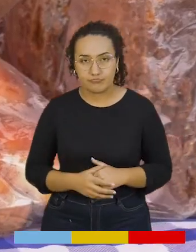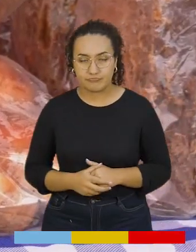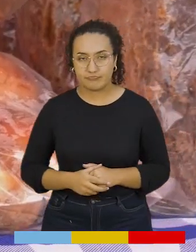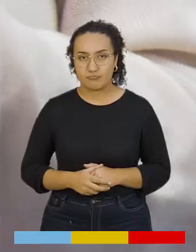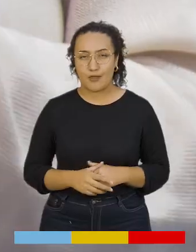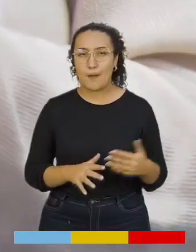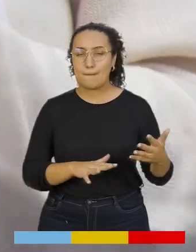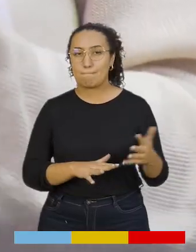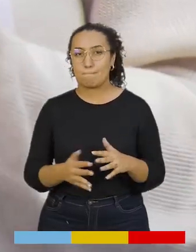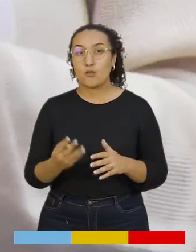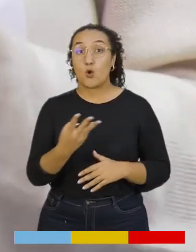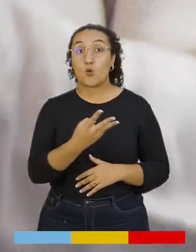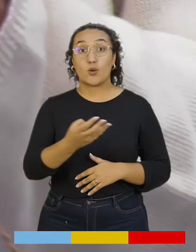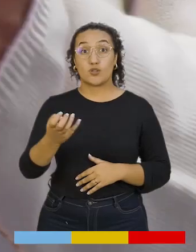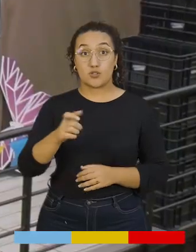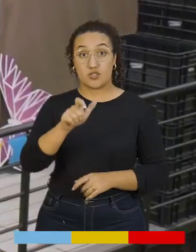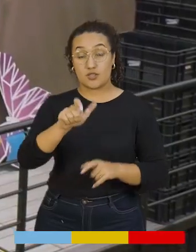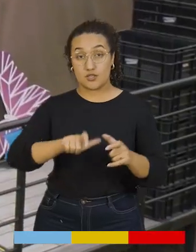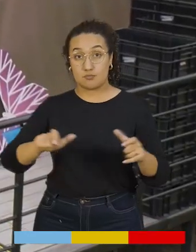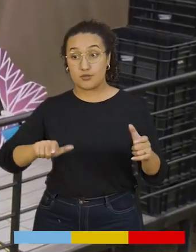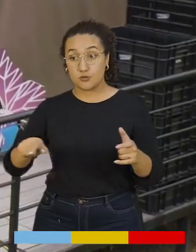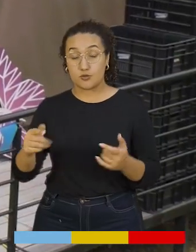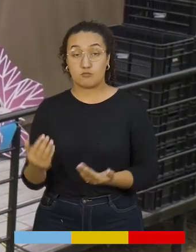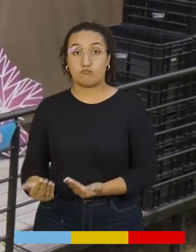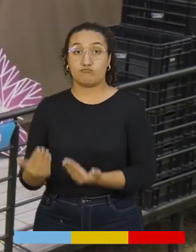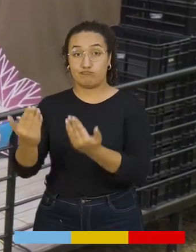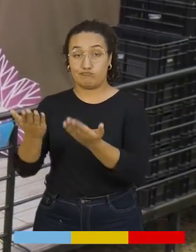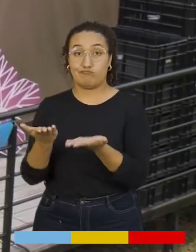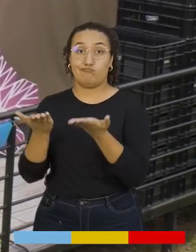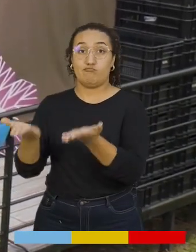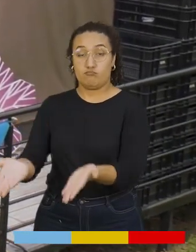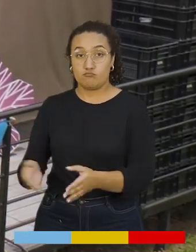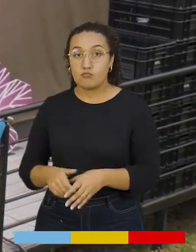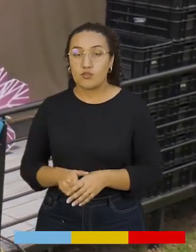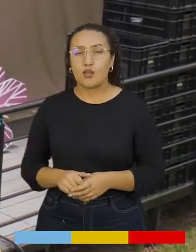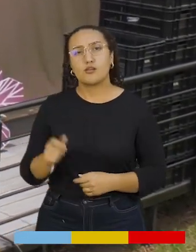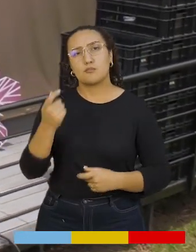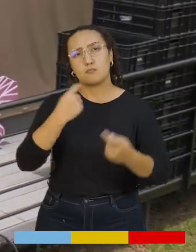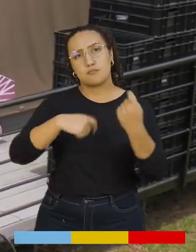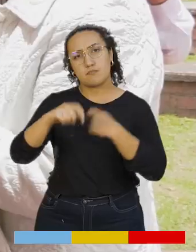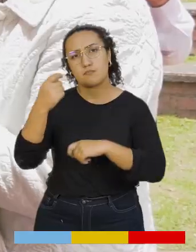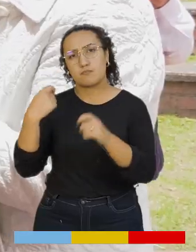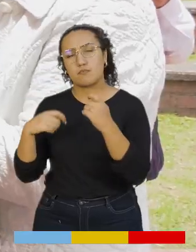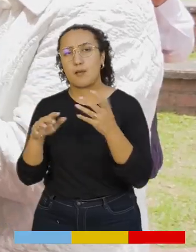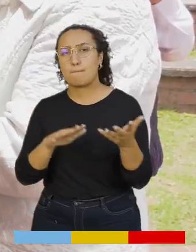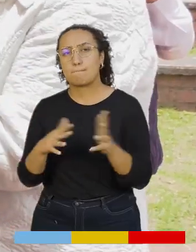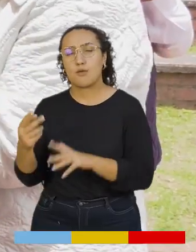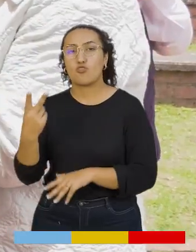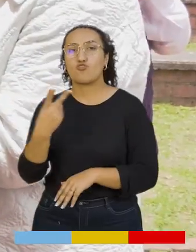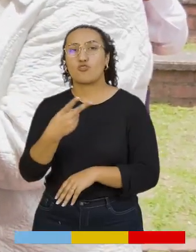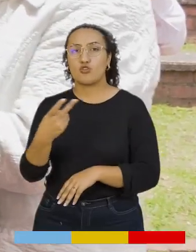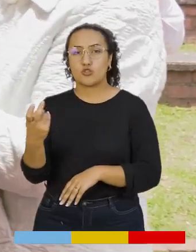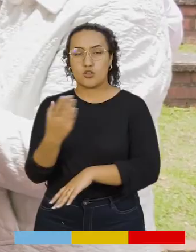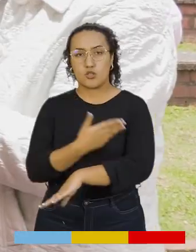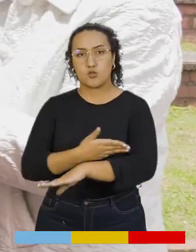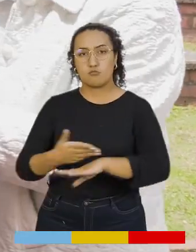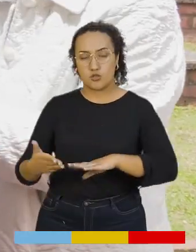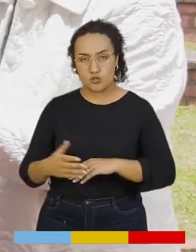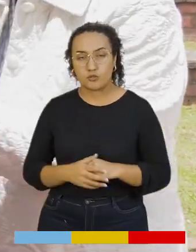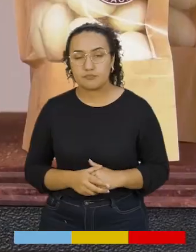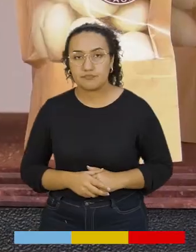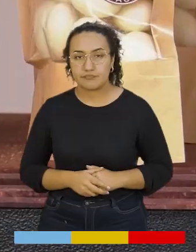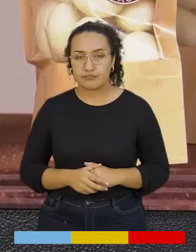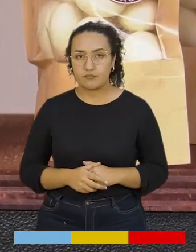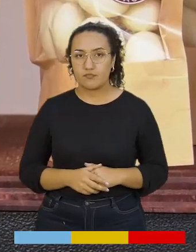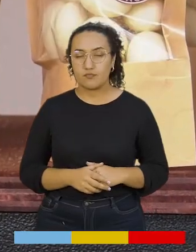dado este ingreso a más de 400 productores del departamento. Hemos logrado unas ventas alrededor de